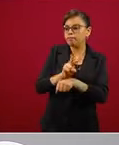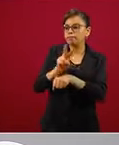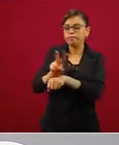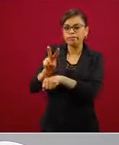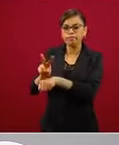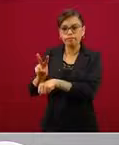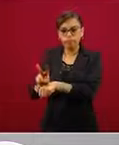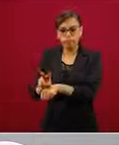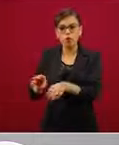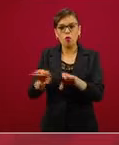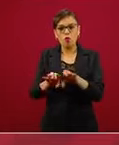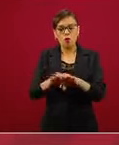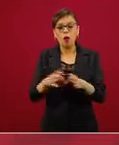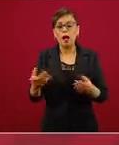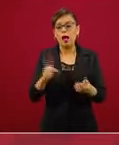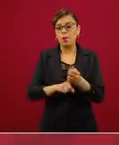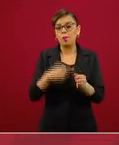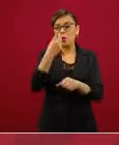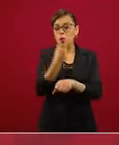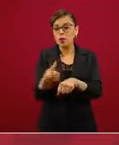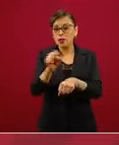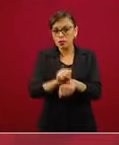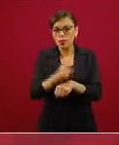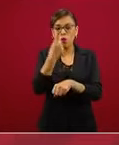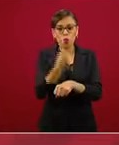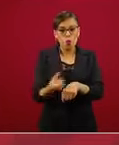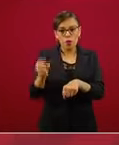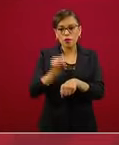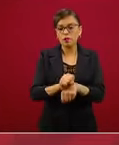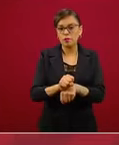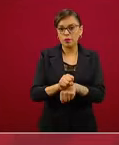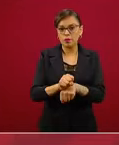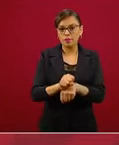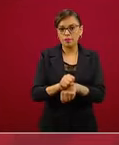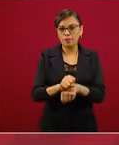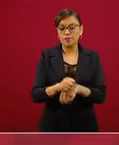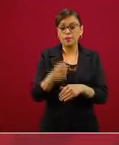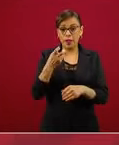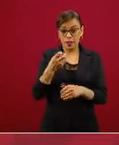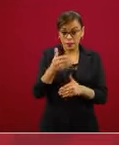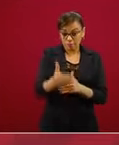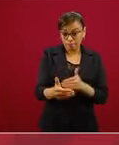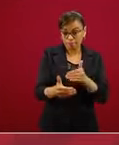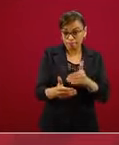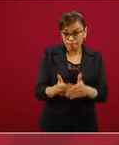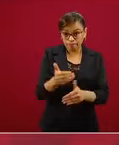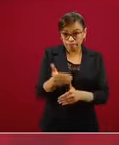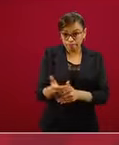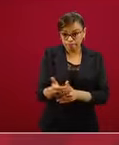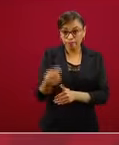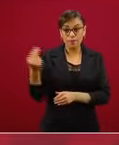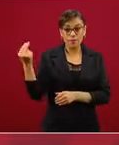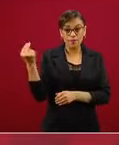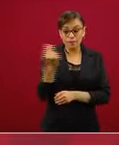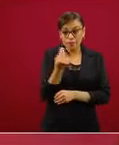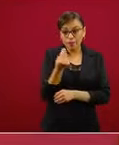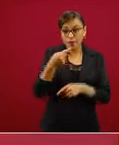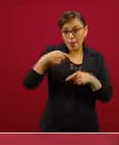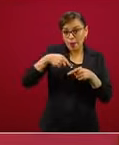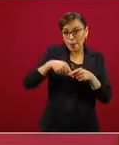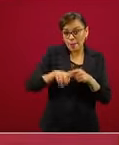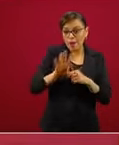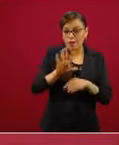semanal para que en esta etapa que se requiere de ir regresando a la